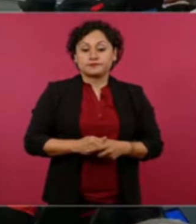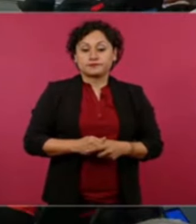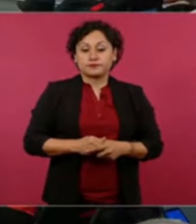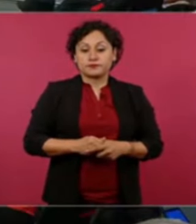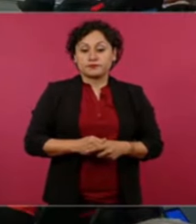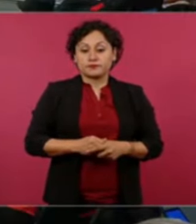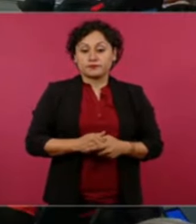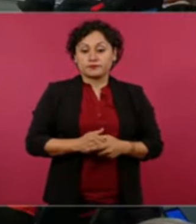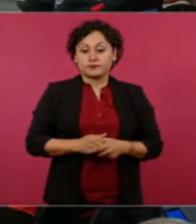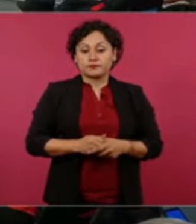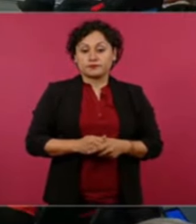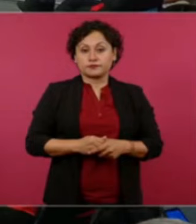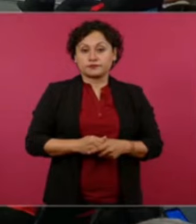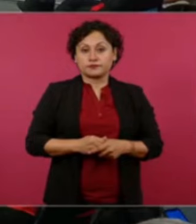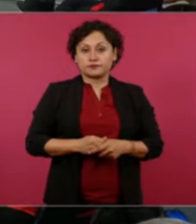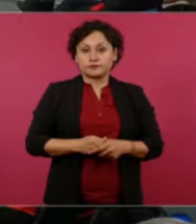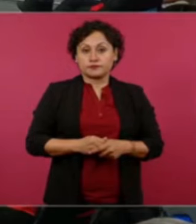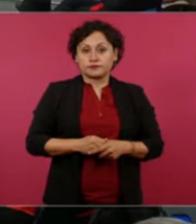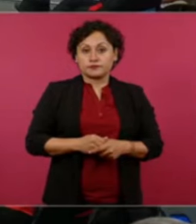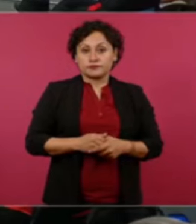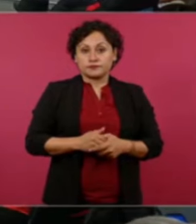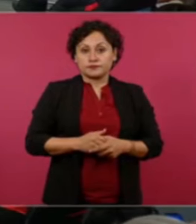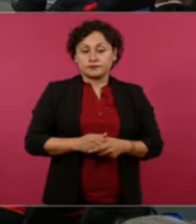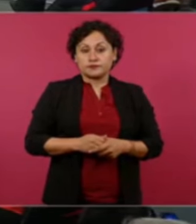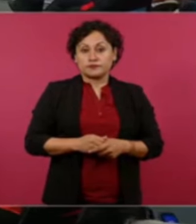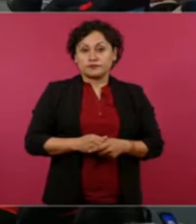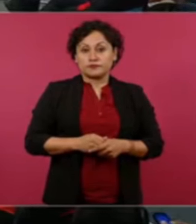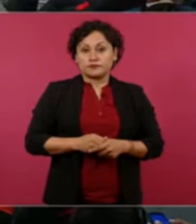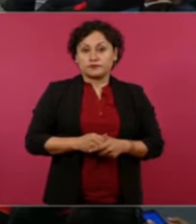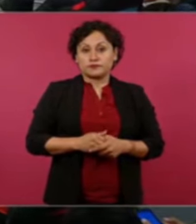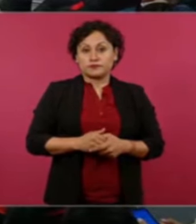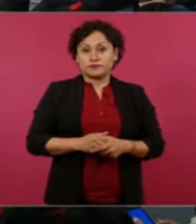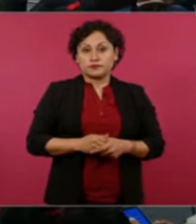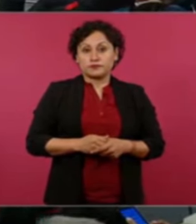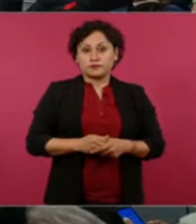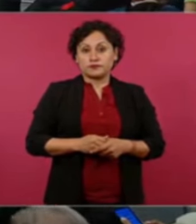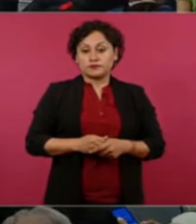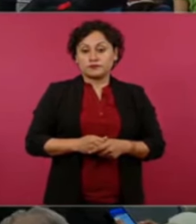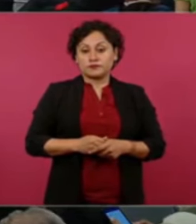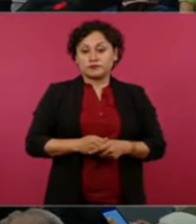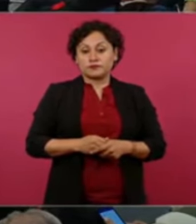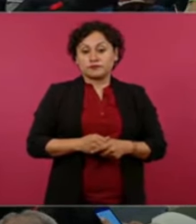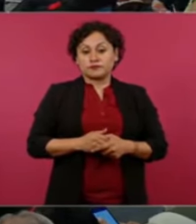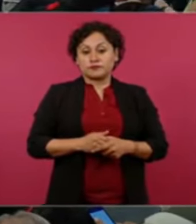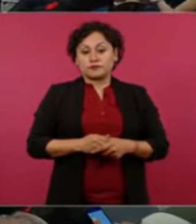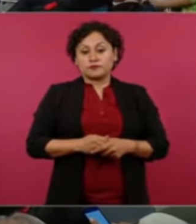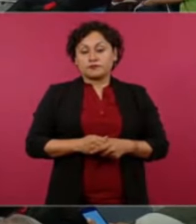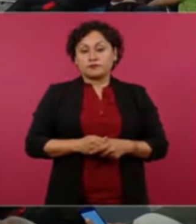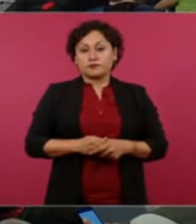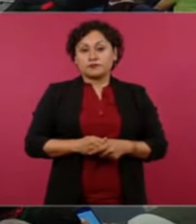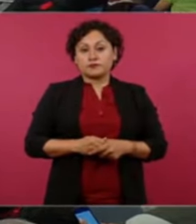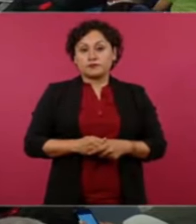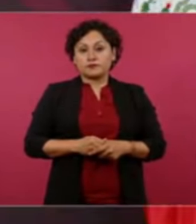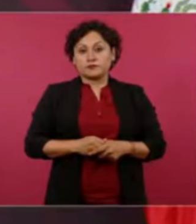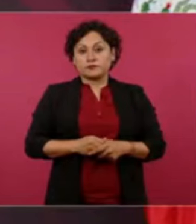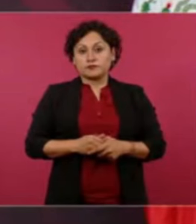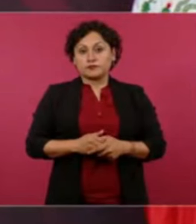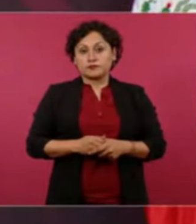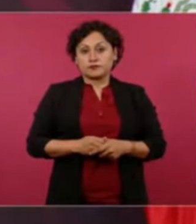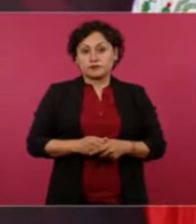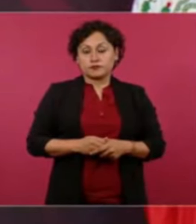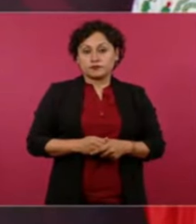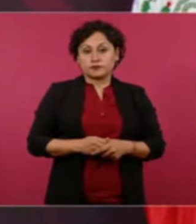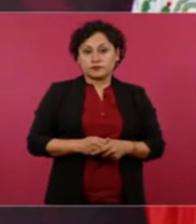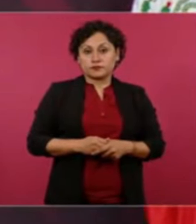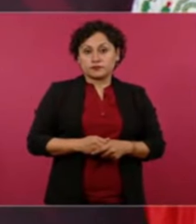pero cómo no entendía a muchos que se decían cristianos y